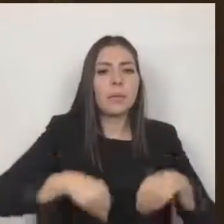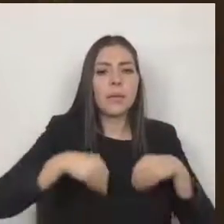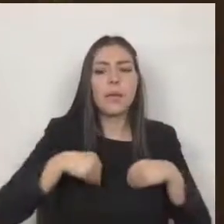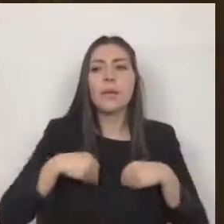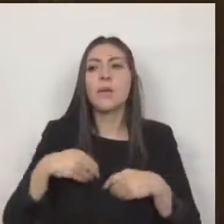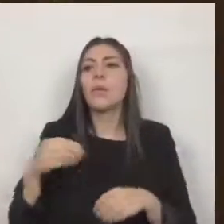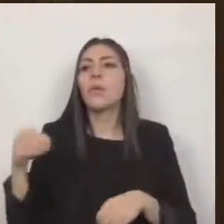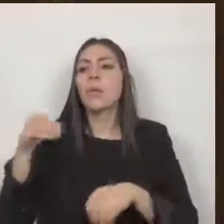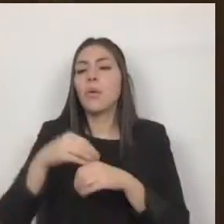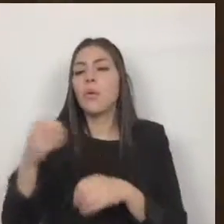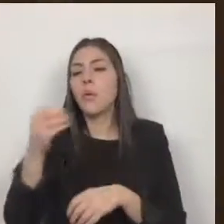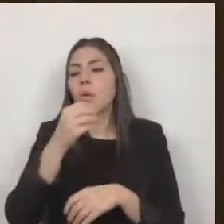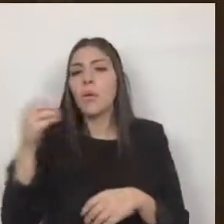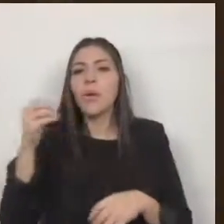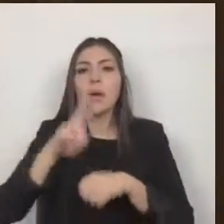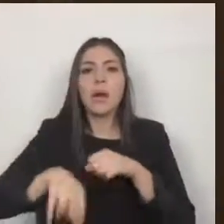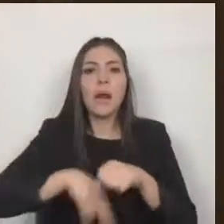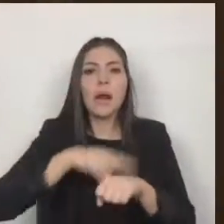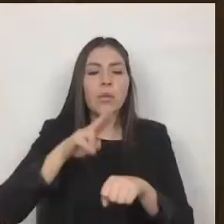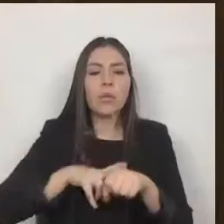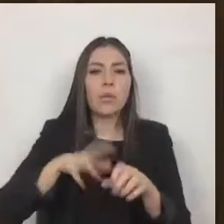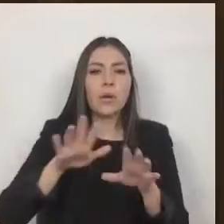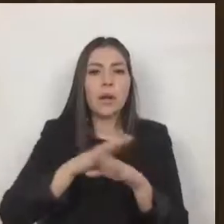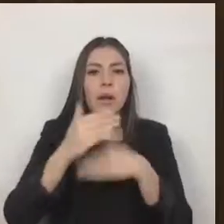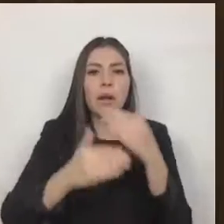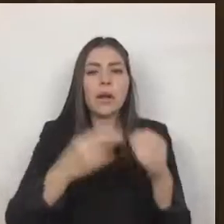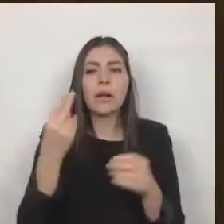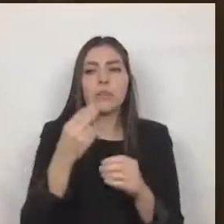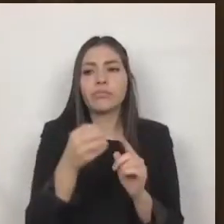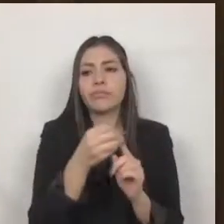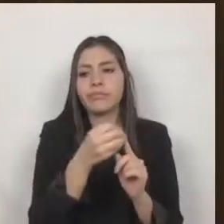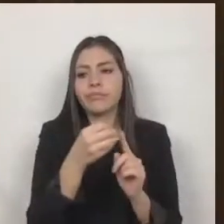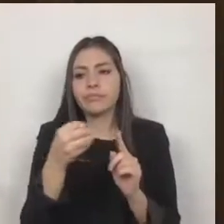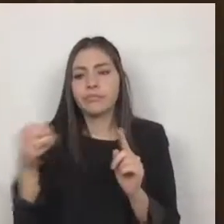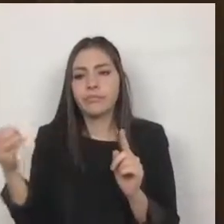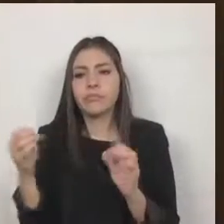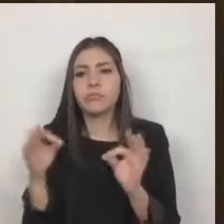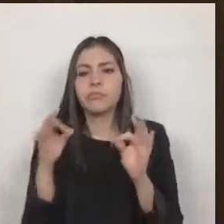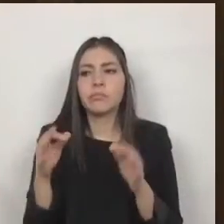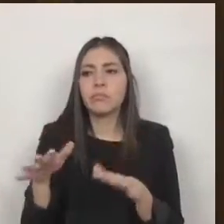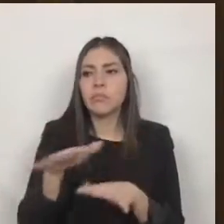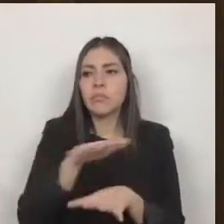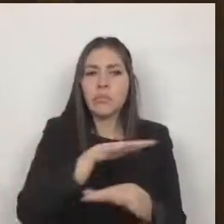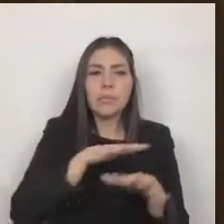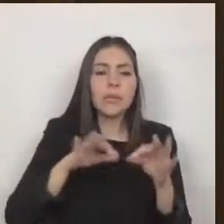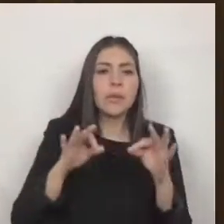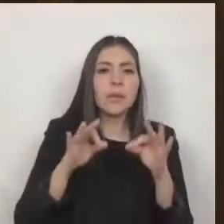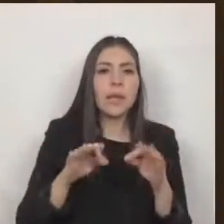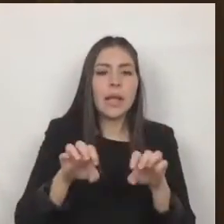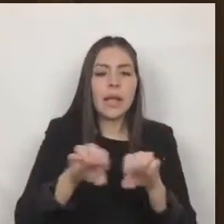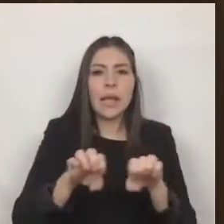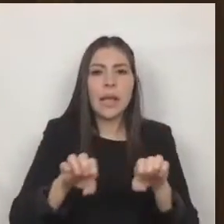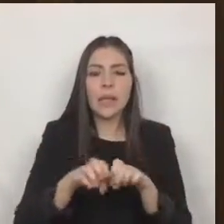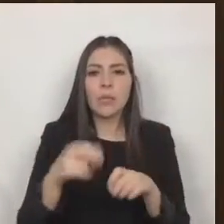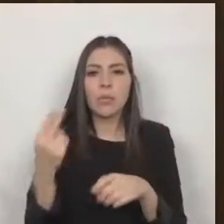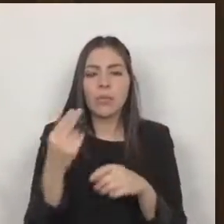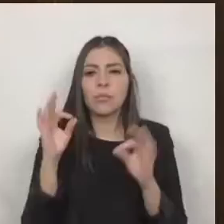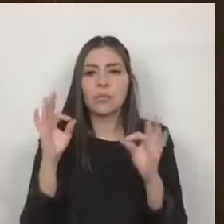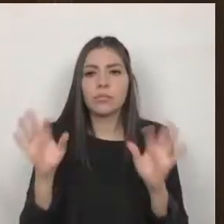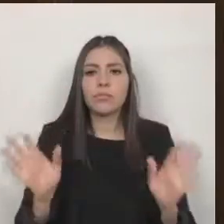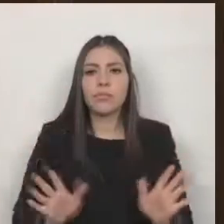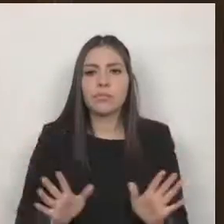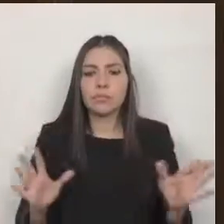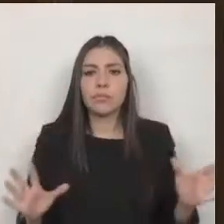que tiendan a la construcción ordenada armónica con infraestructura y equipamiento urbano en congruencia con el ámbito